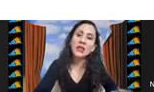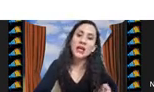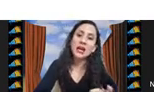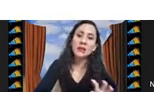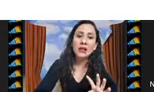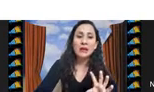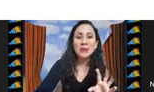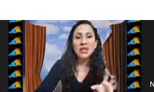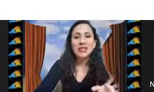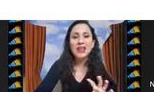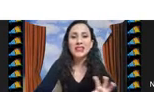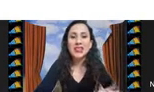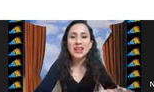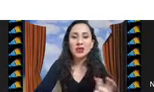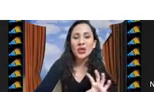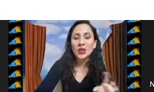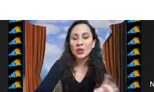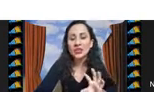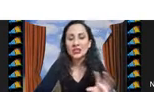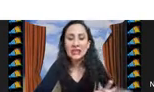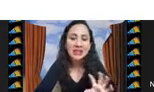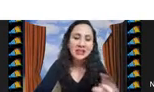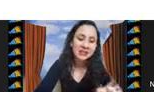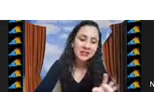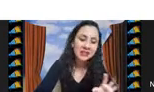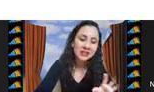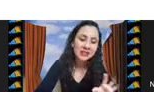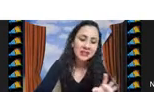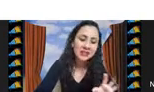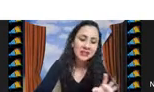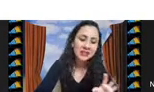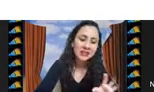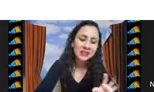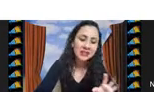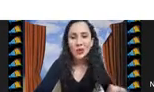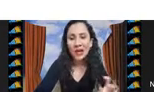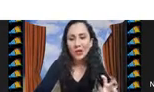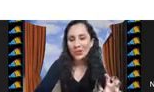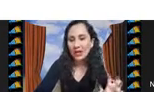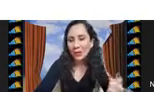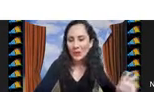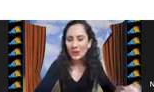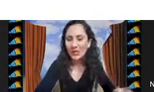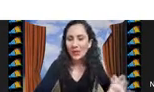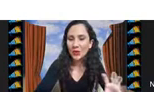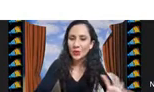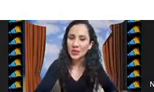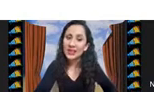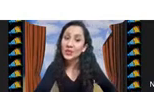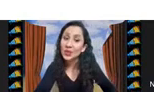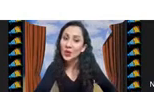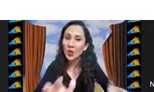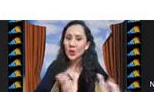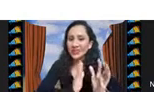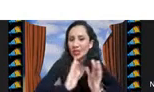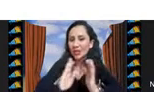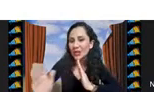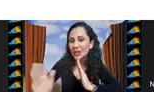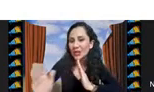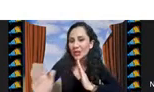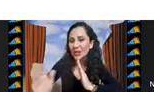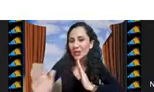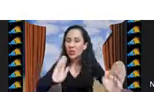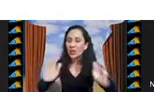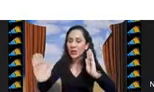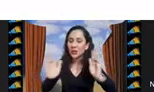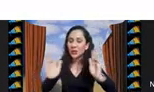eliminar medidas que son inconsistentes es decir que se supone que están midiendo una cosa pero que no miden eso o que se